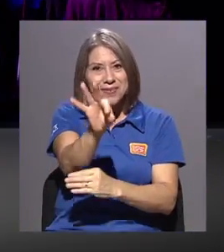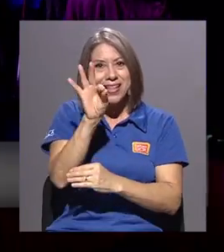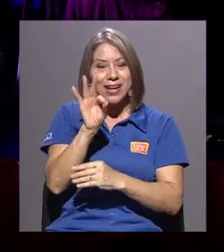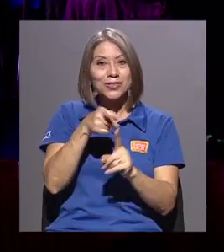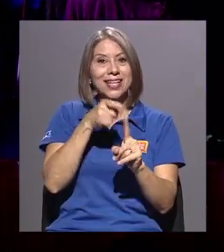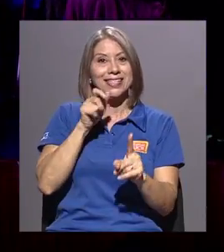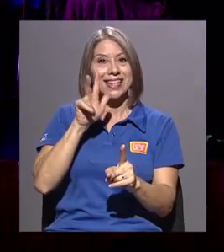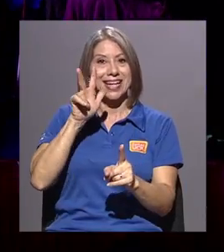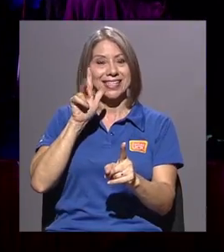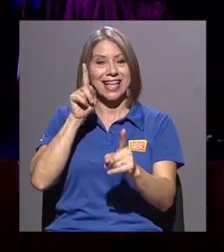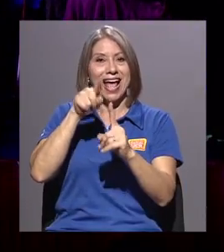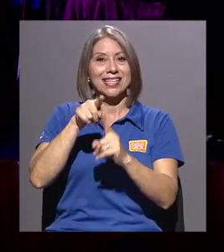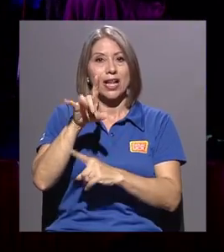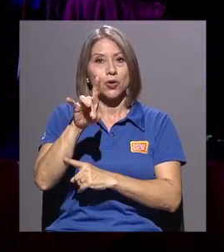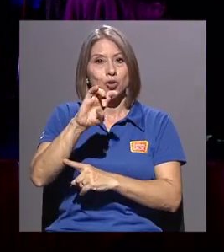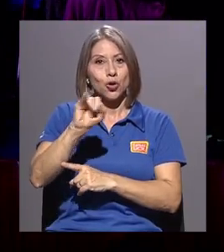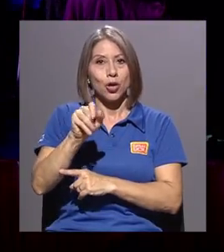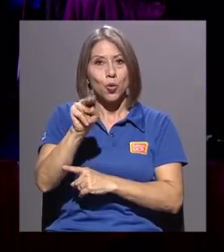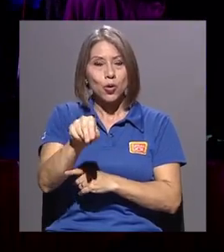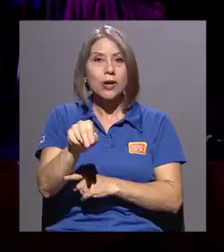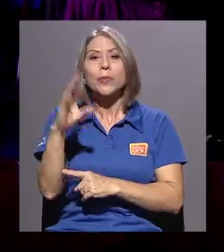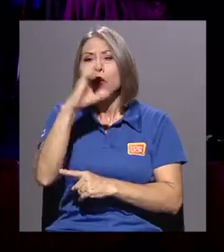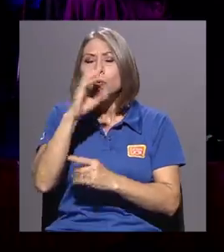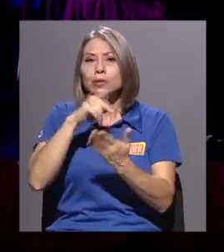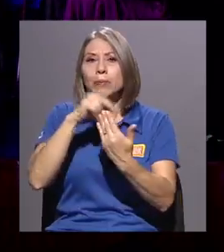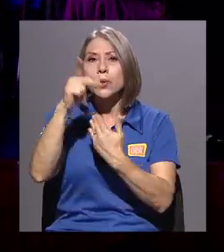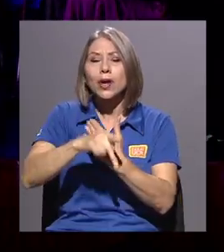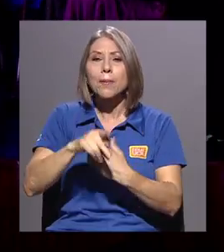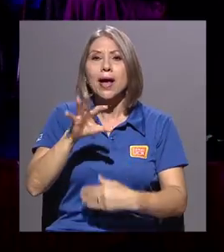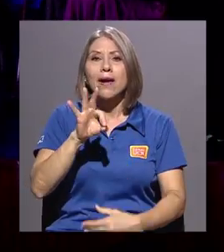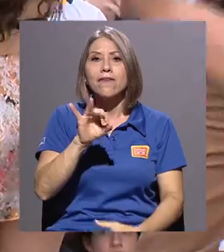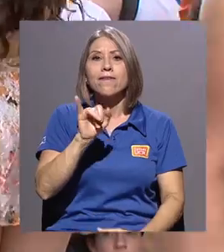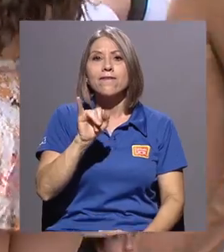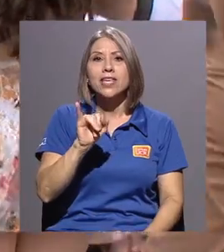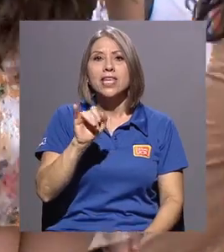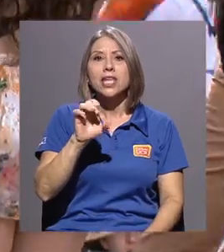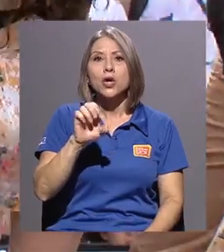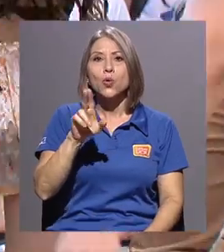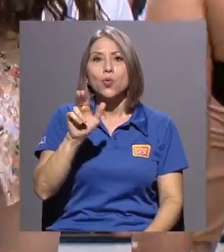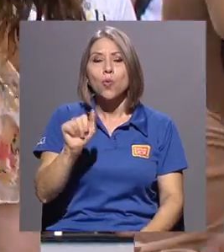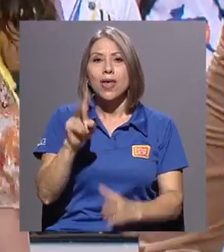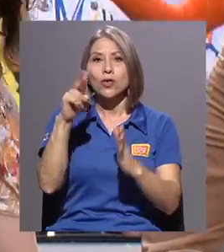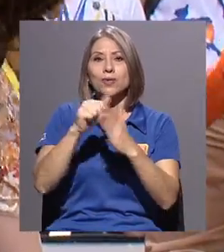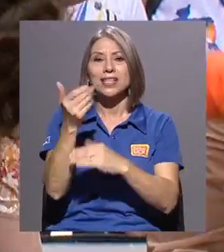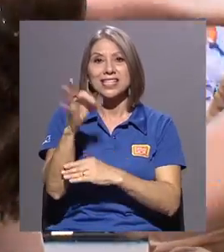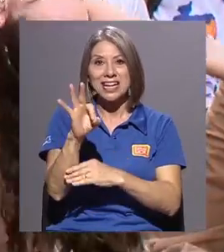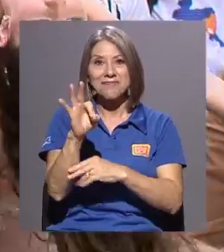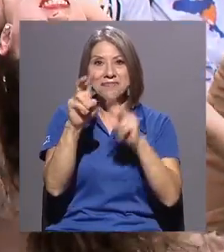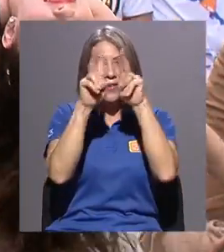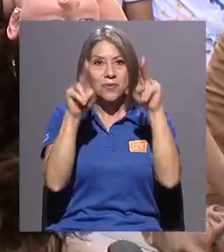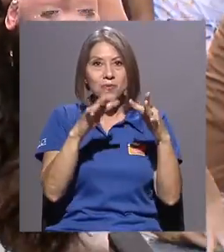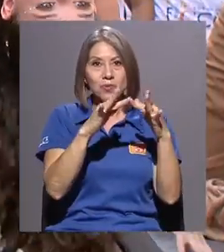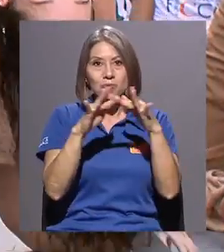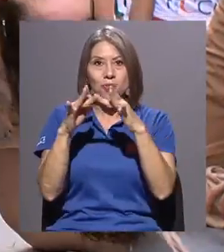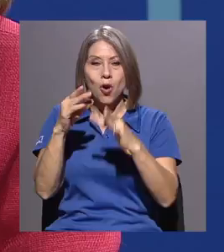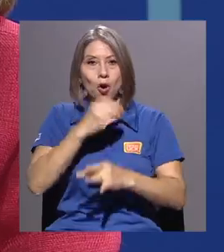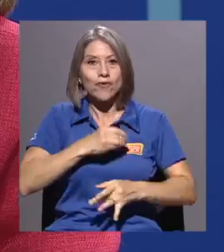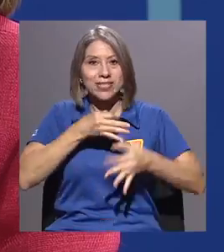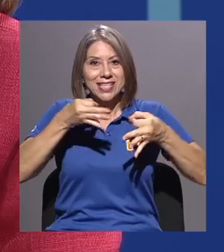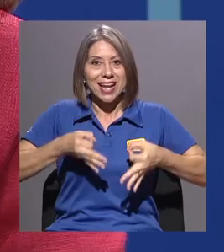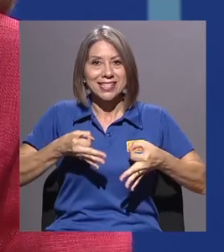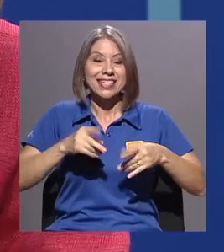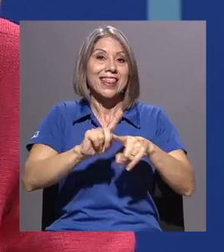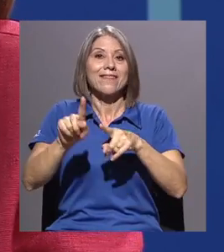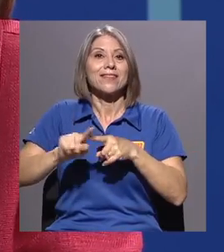8 de junio busquen el programa de FICUA 2019 en redes sociales oficiales de las universidades públicas y ahí podrán